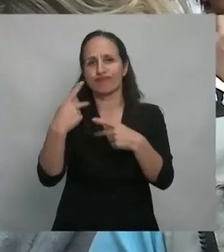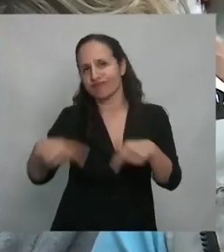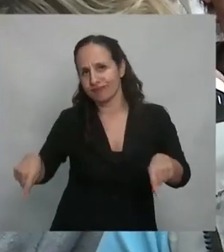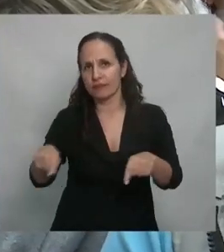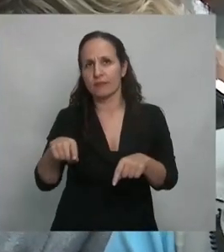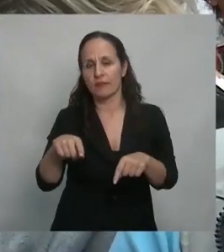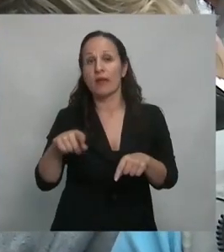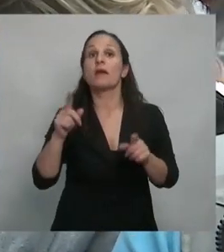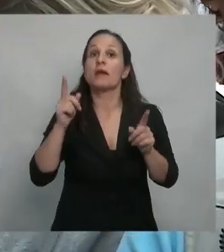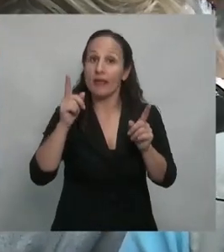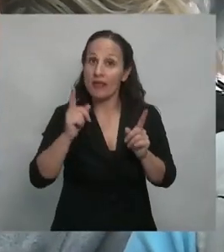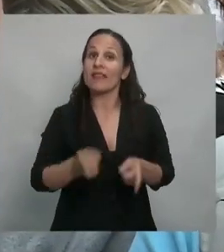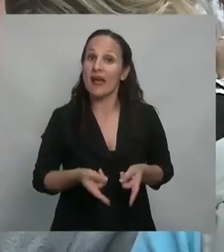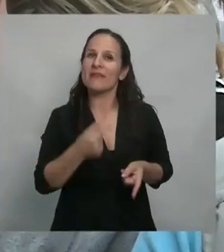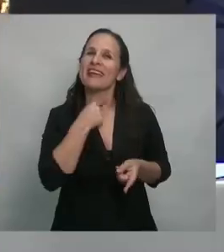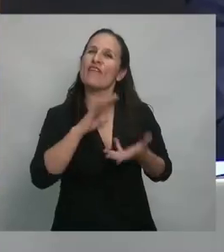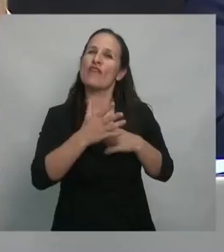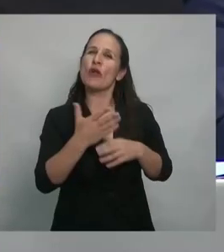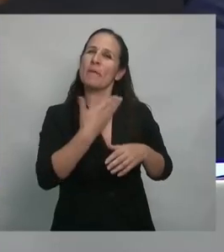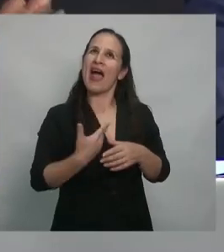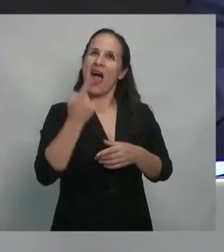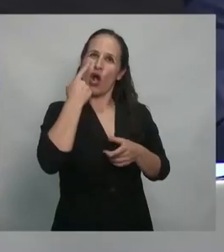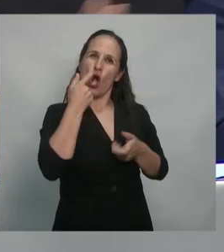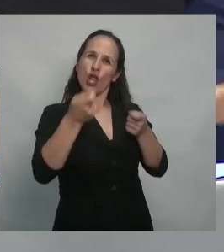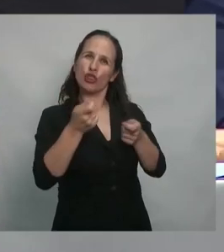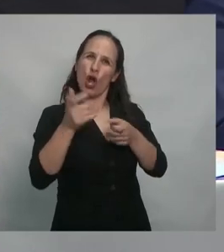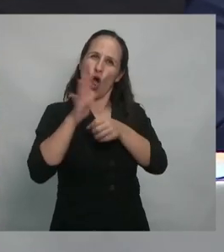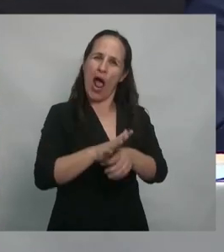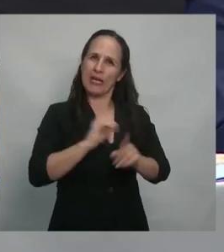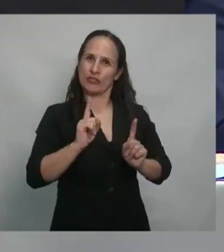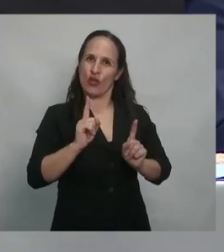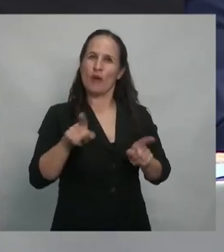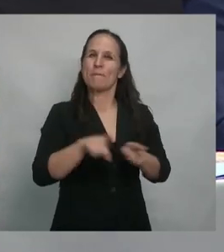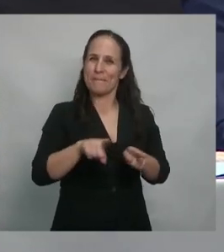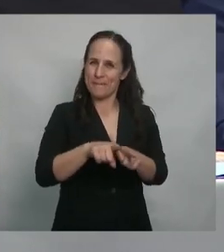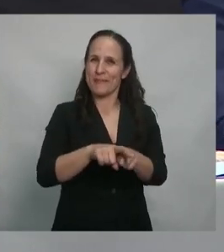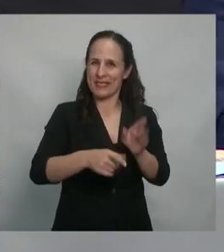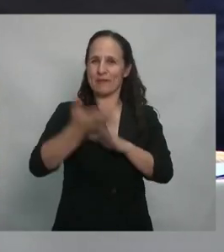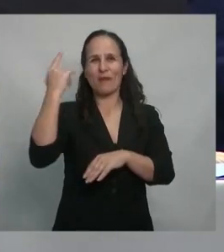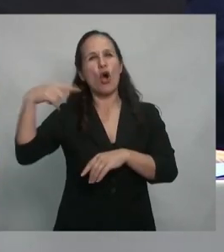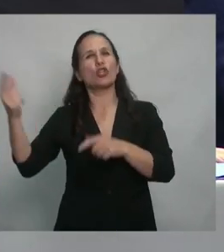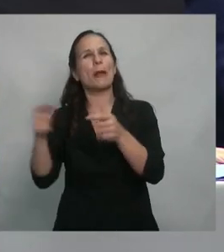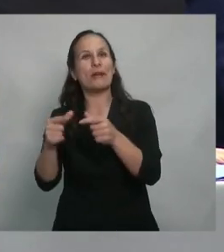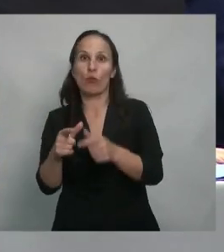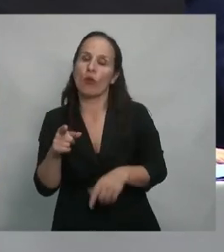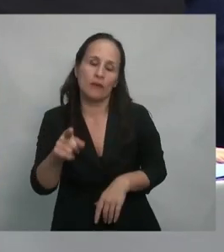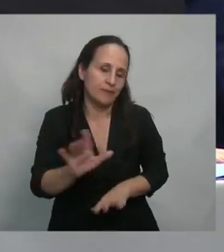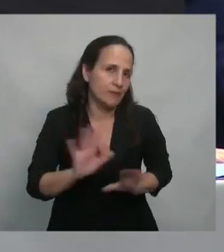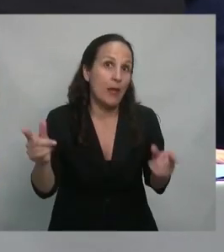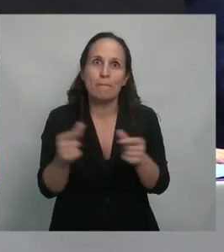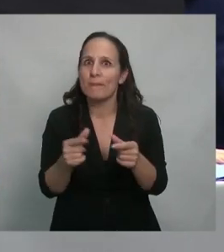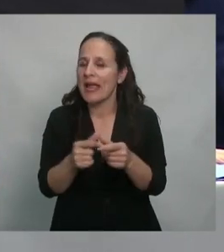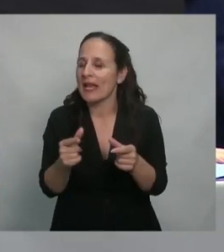además no un Estado opresor de control social como pudimos ver dramáticamente en esa otra película. Las películas siempre